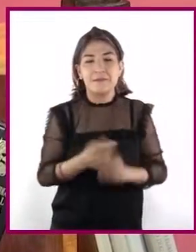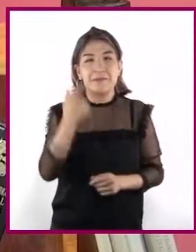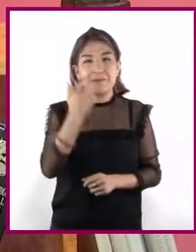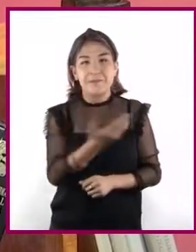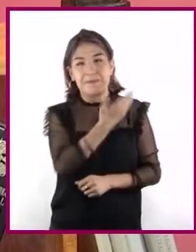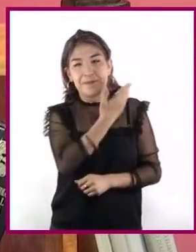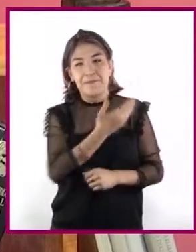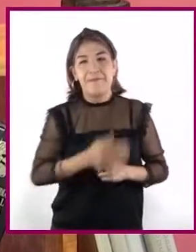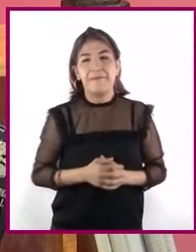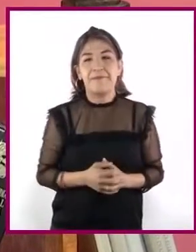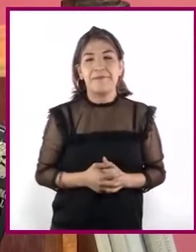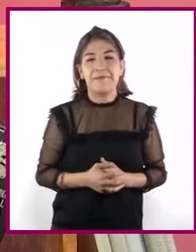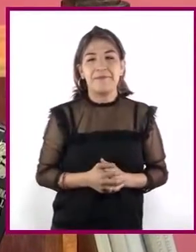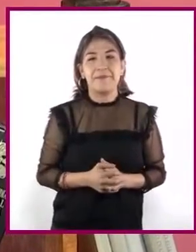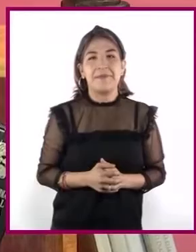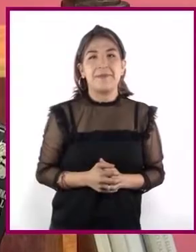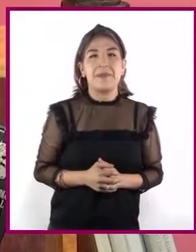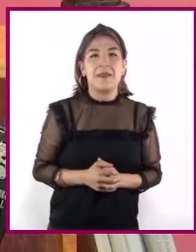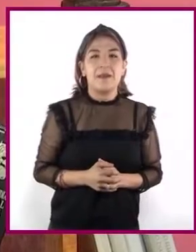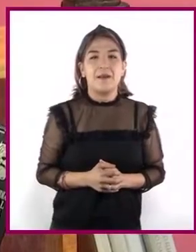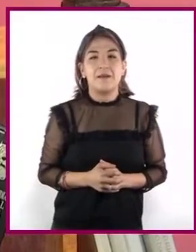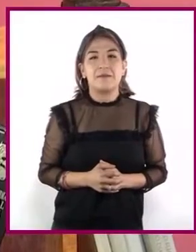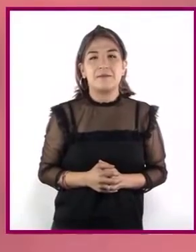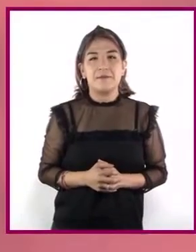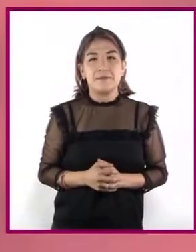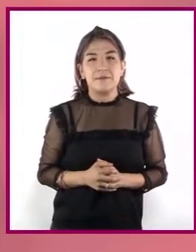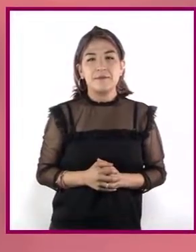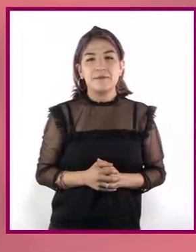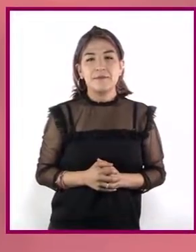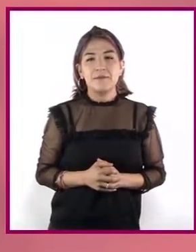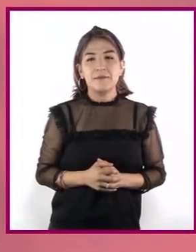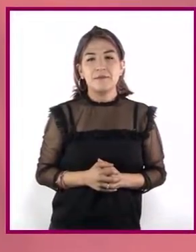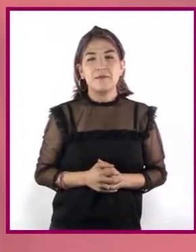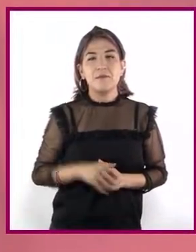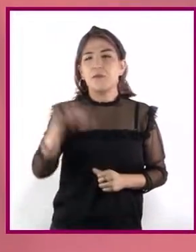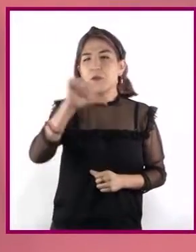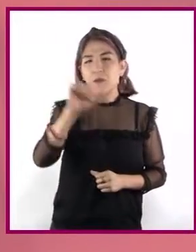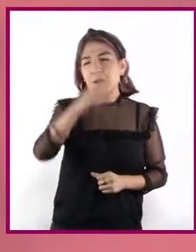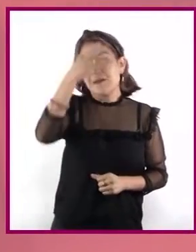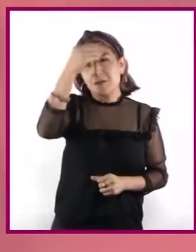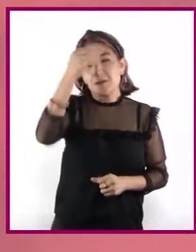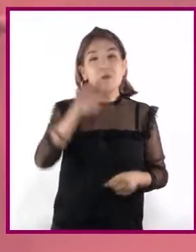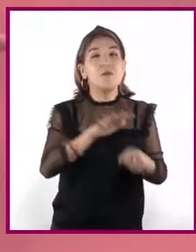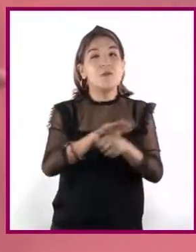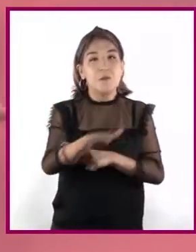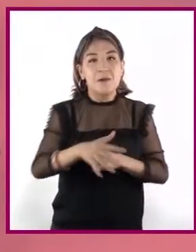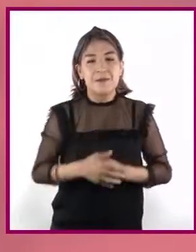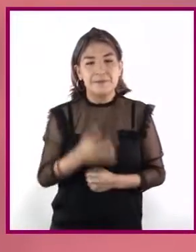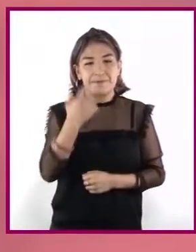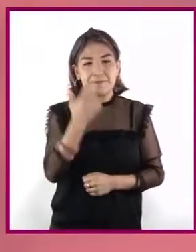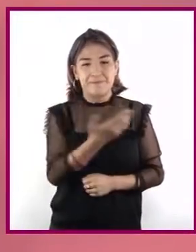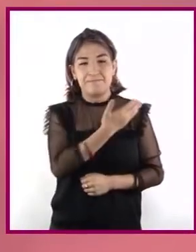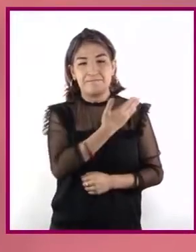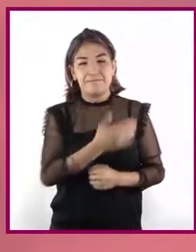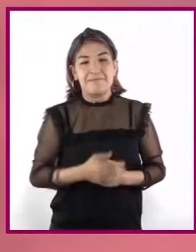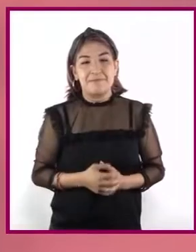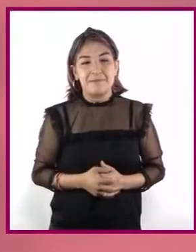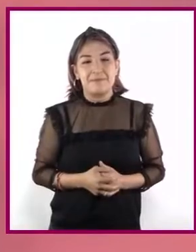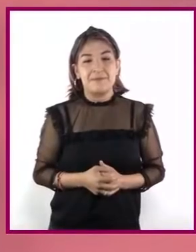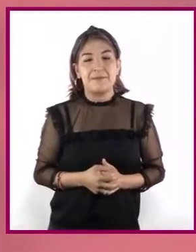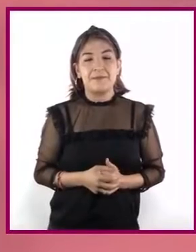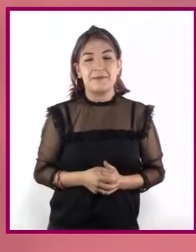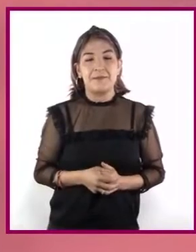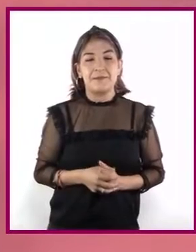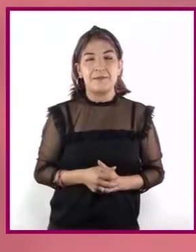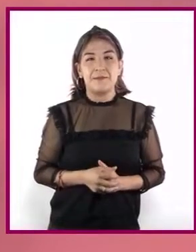Opiniones a Opiniones. El aprendizaje esperado es identificar entre los argumentos basados